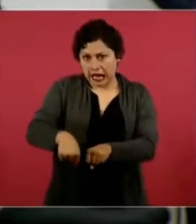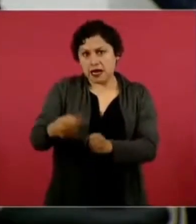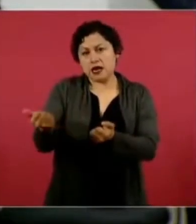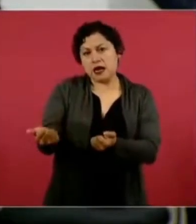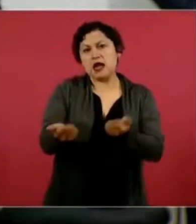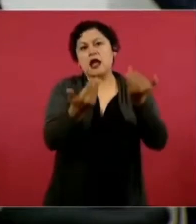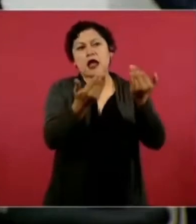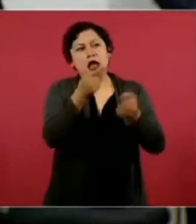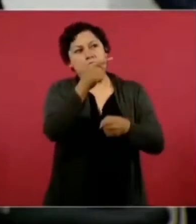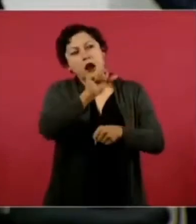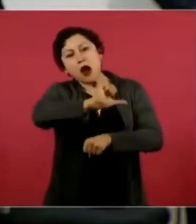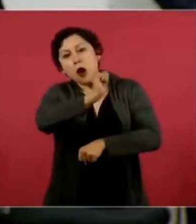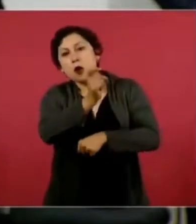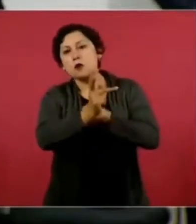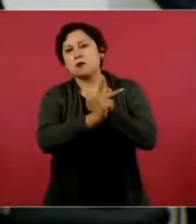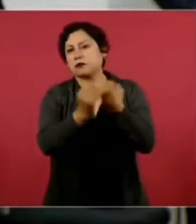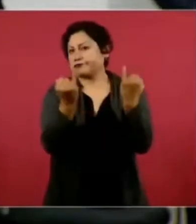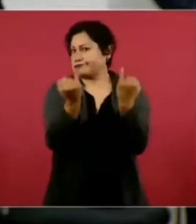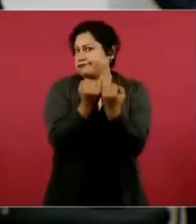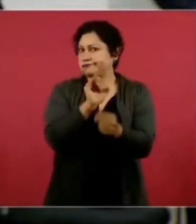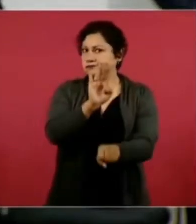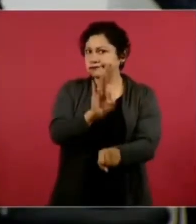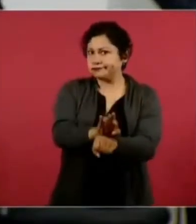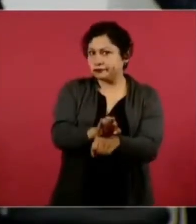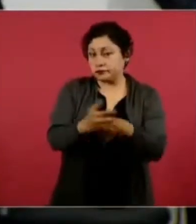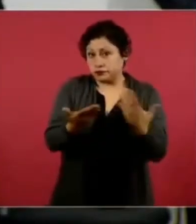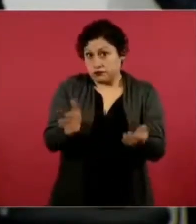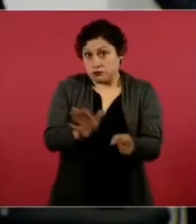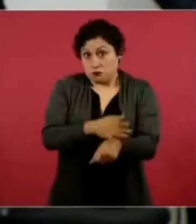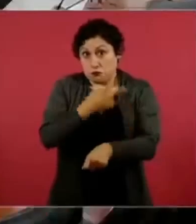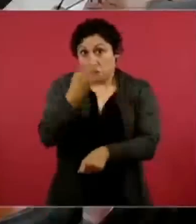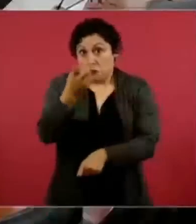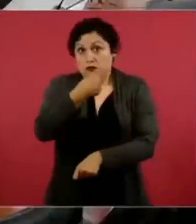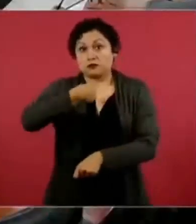trascienden, presidente. Sí,